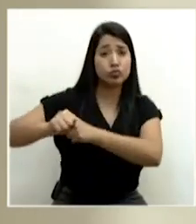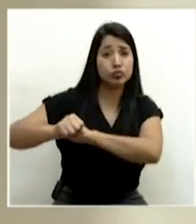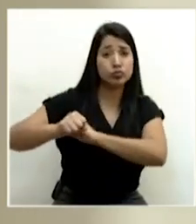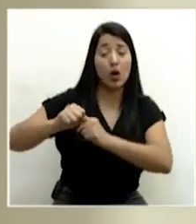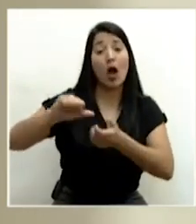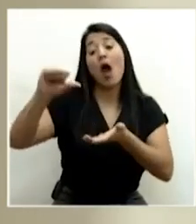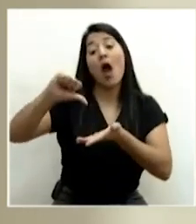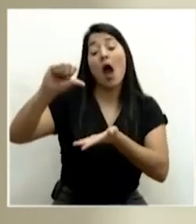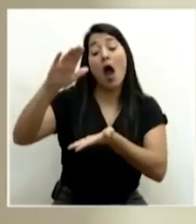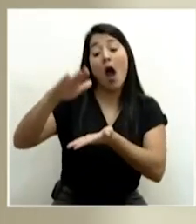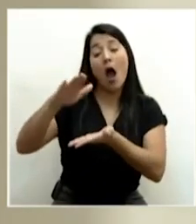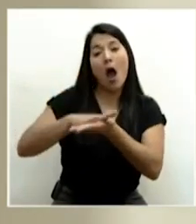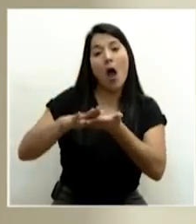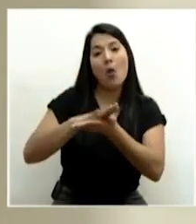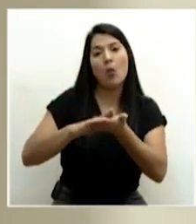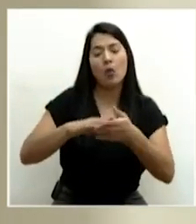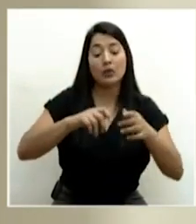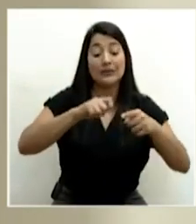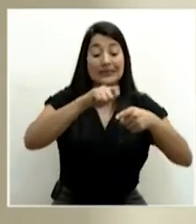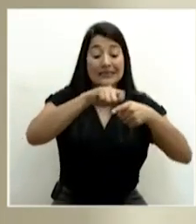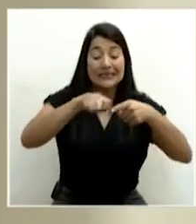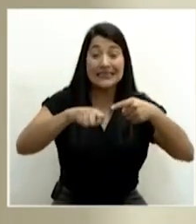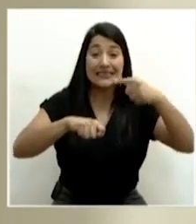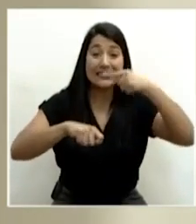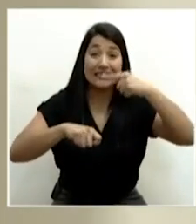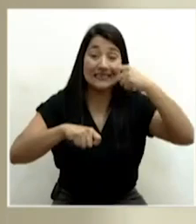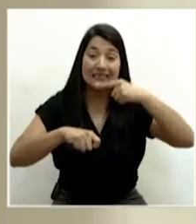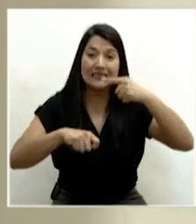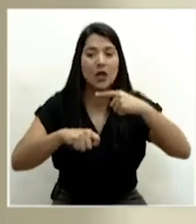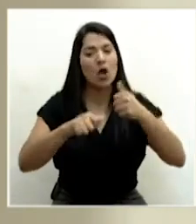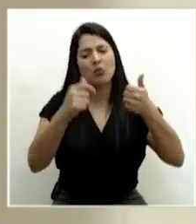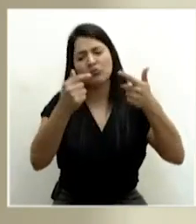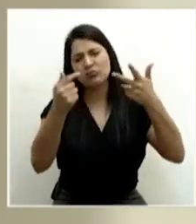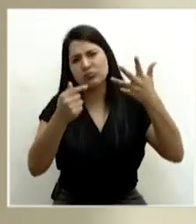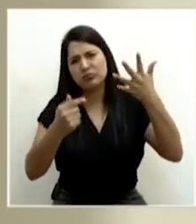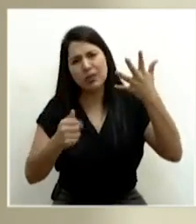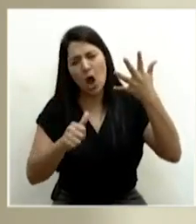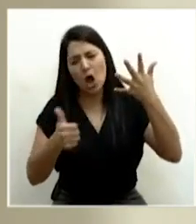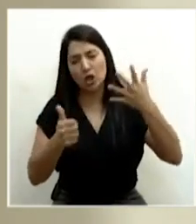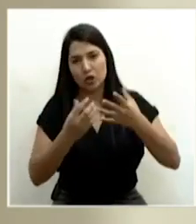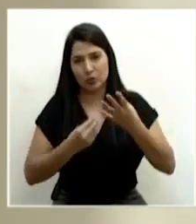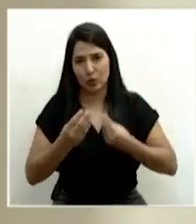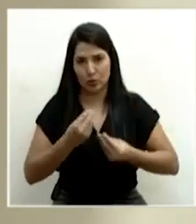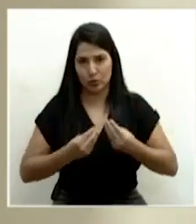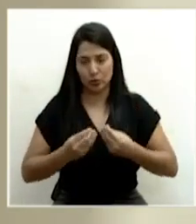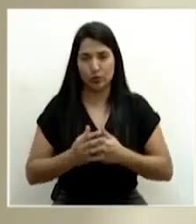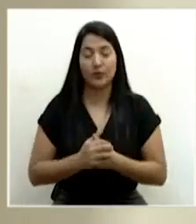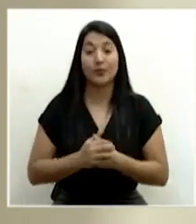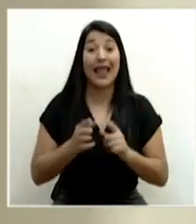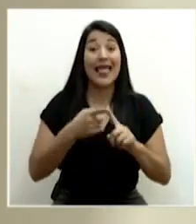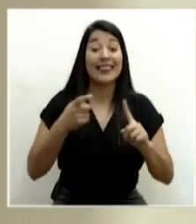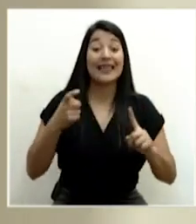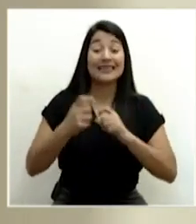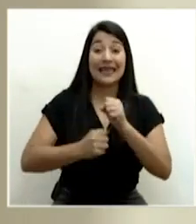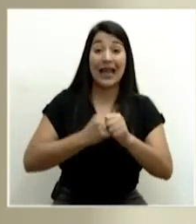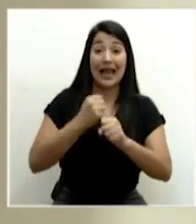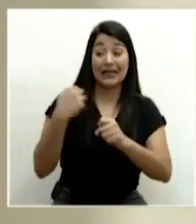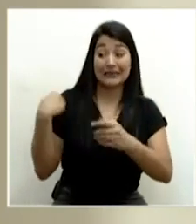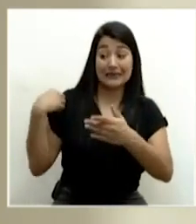jabón líquido, pasta de dientes, cepillos y otros tipos de productos. Desde el 2006,